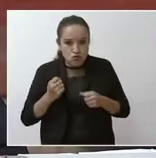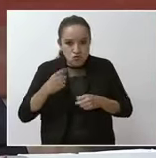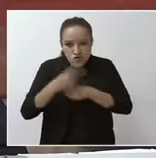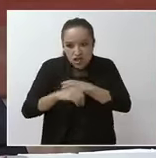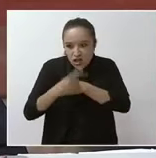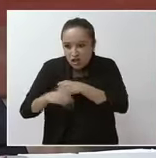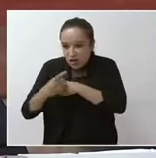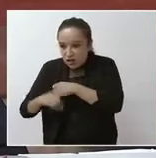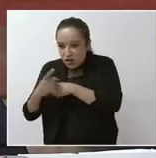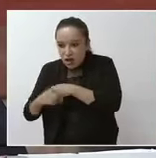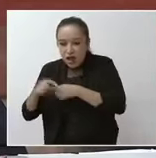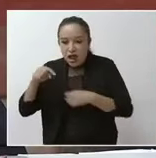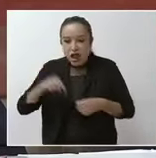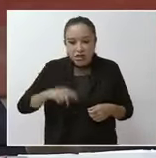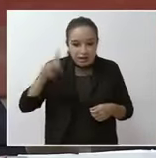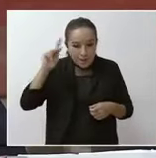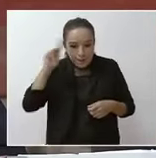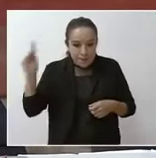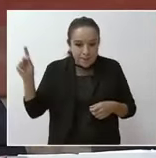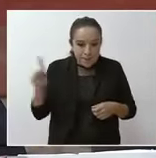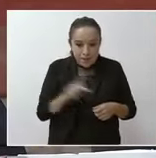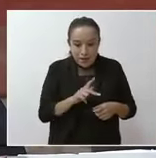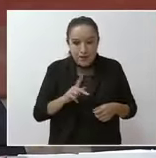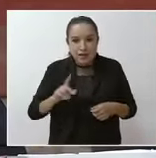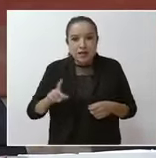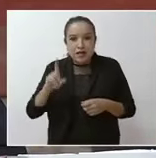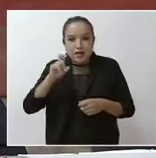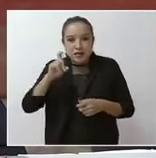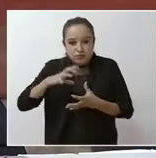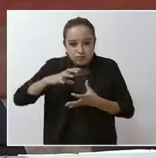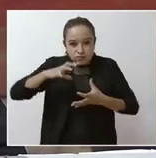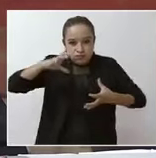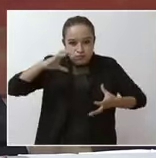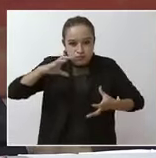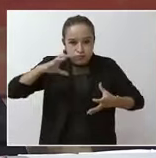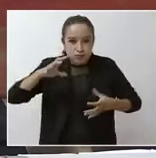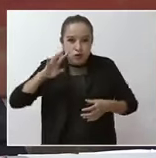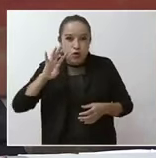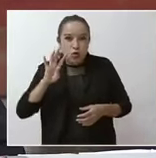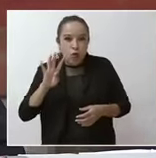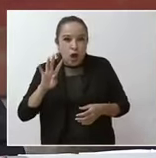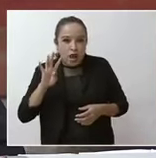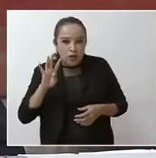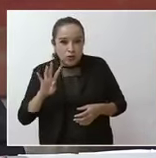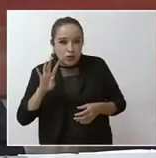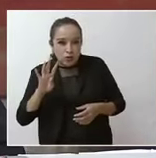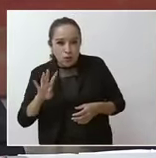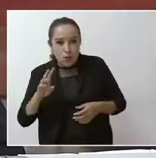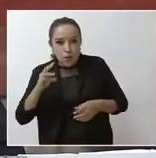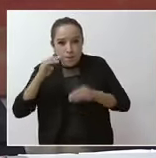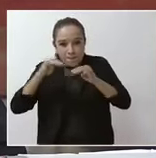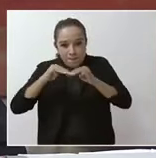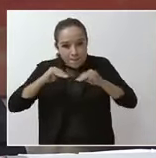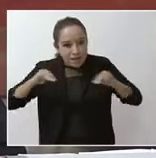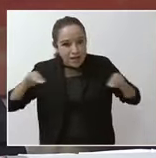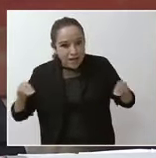Soto se generaron inundaciones con tirantes de 0.4 metros sobre la antigua carretera México-Pachuca.